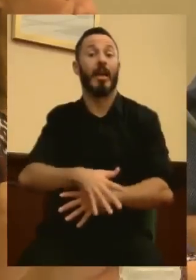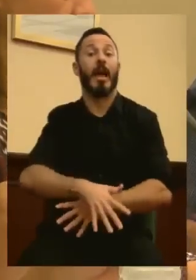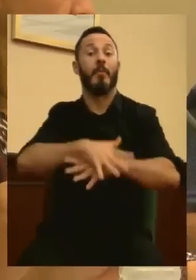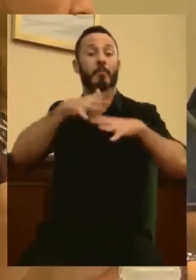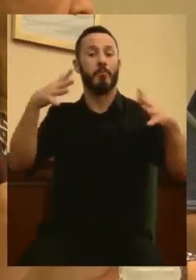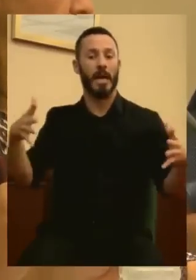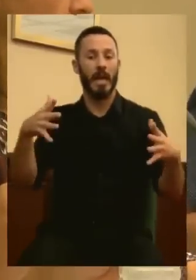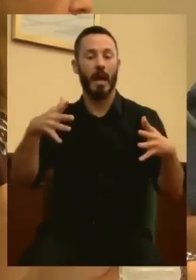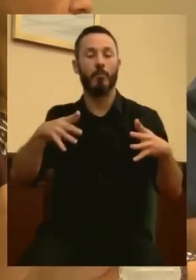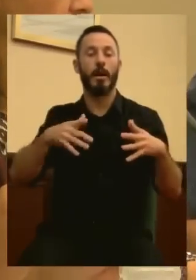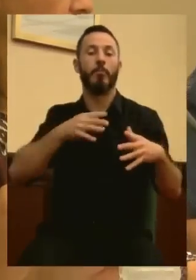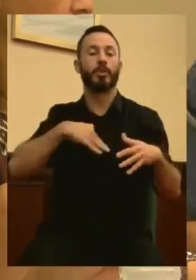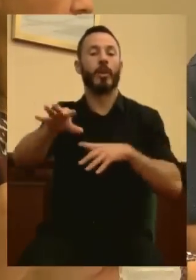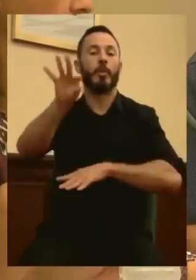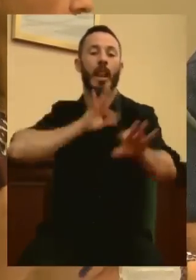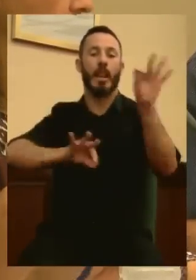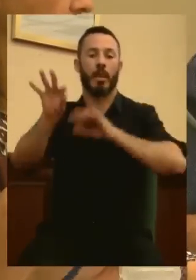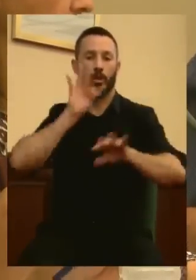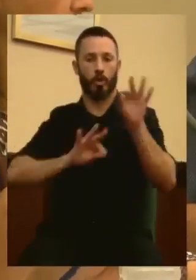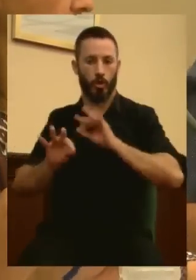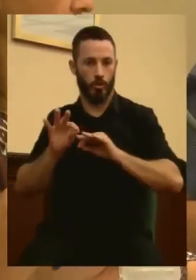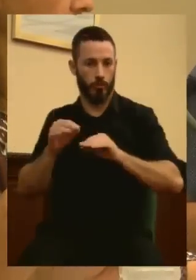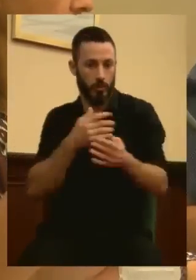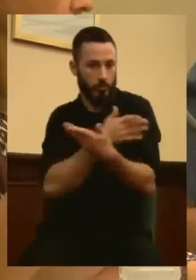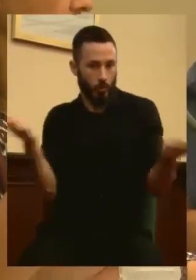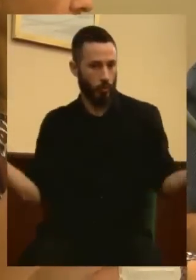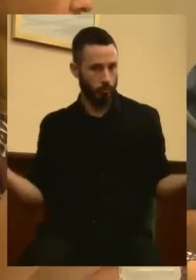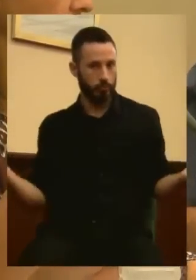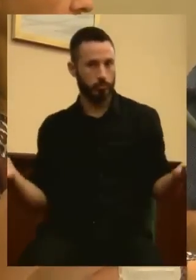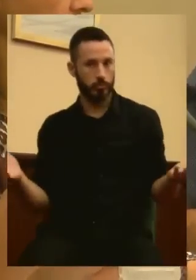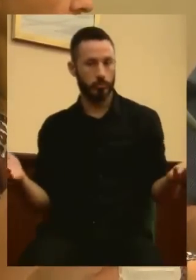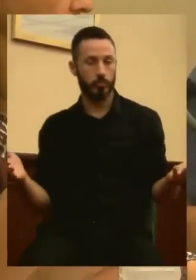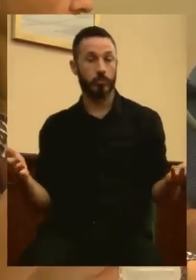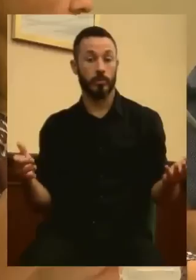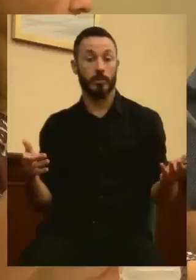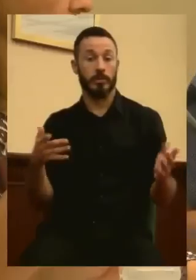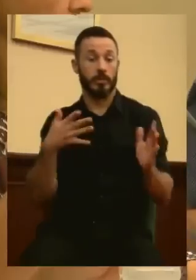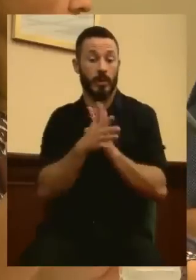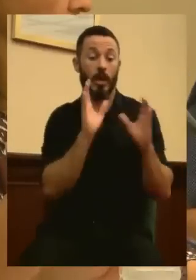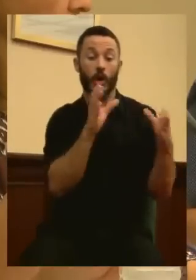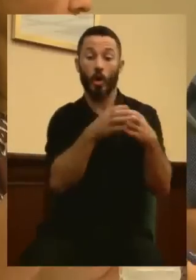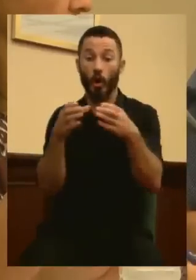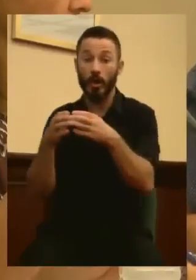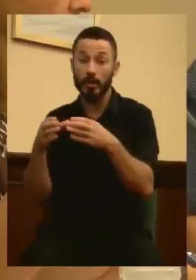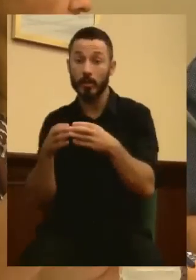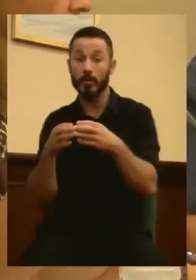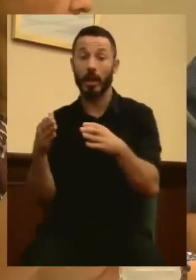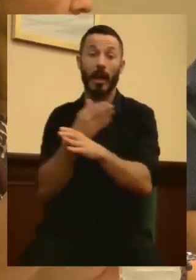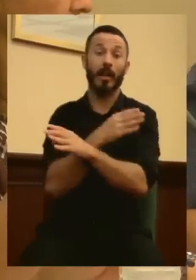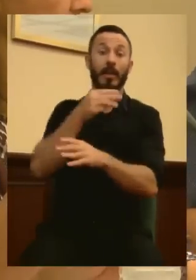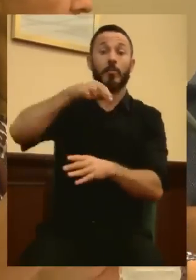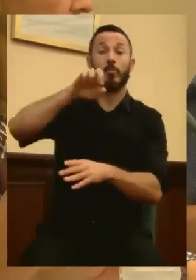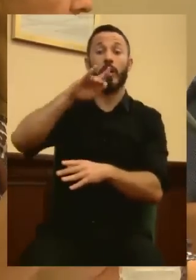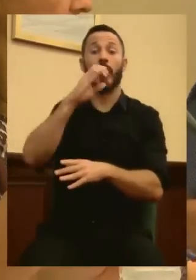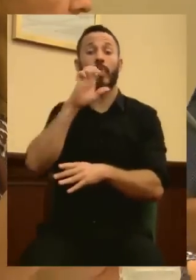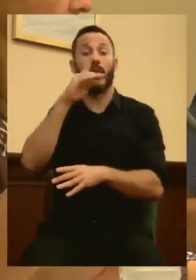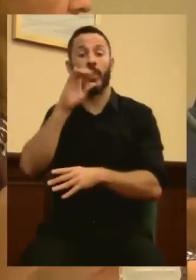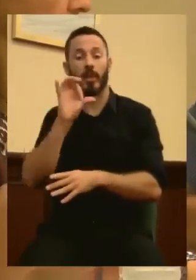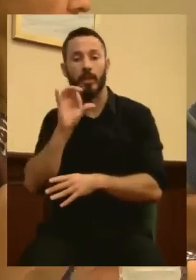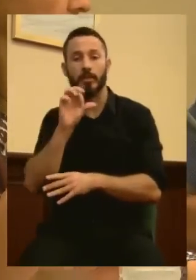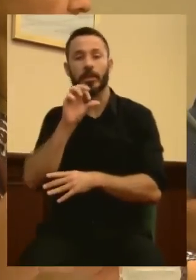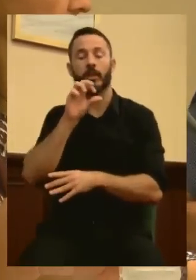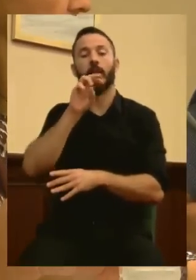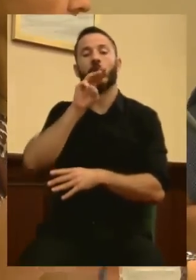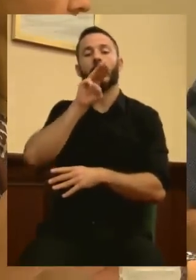brindan a todos. Pues parte de esos todos son esos colectivos que doña Mercedes, que aunque es parrilla